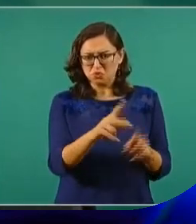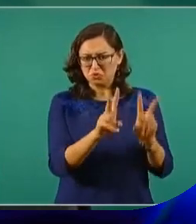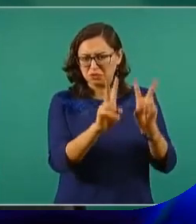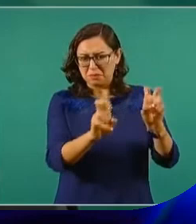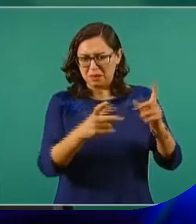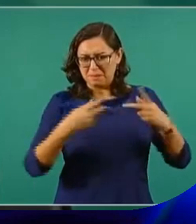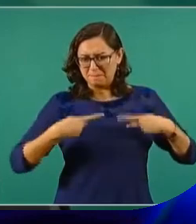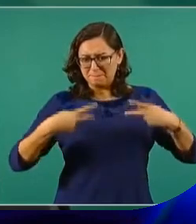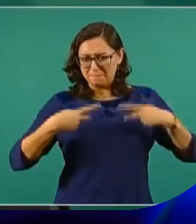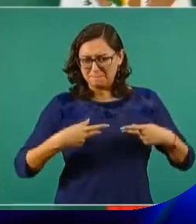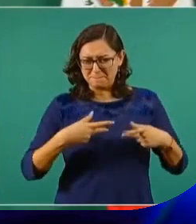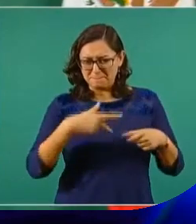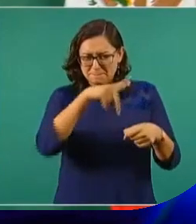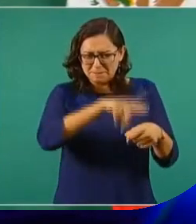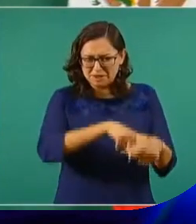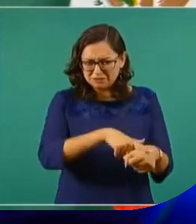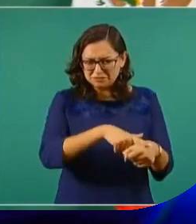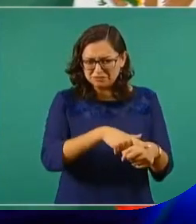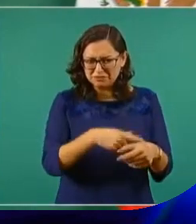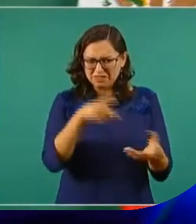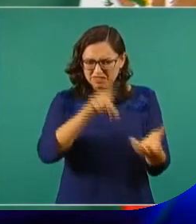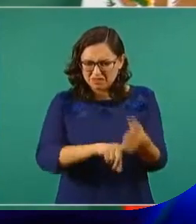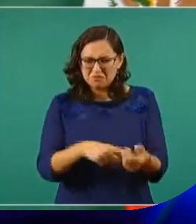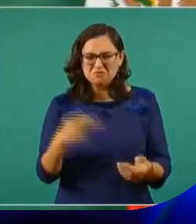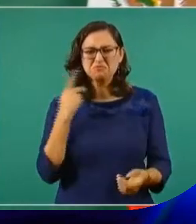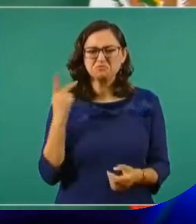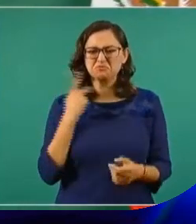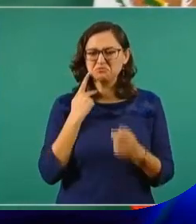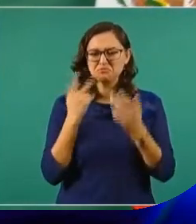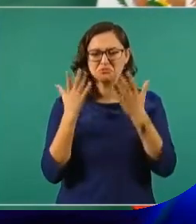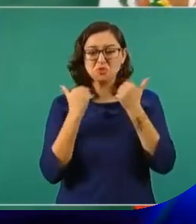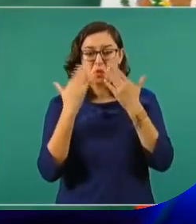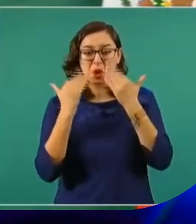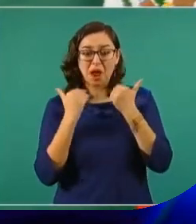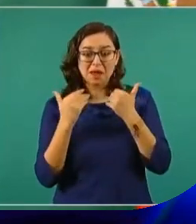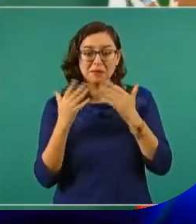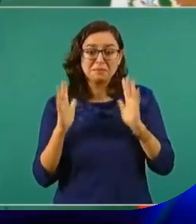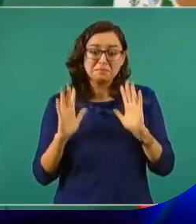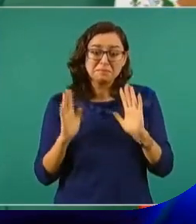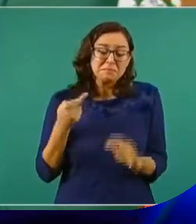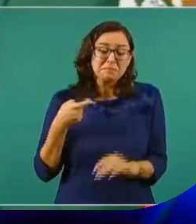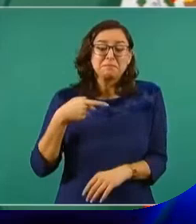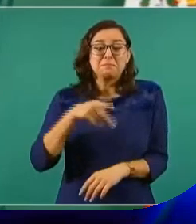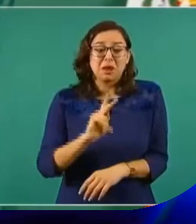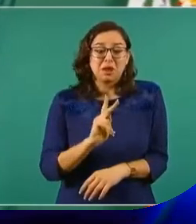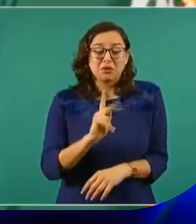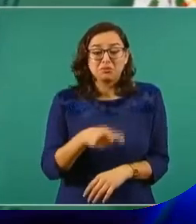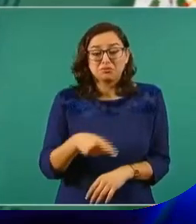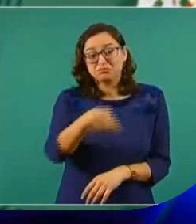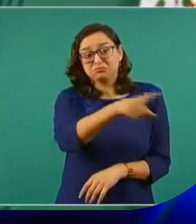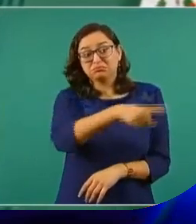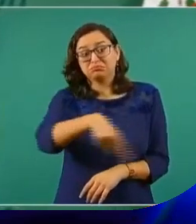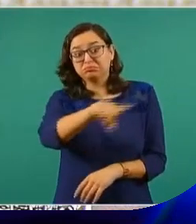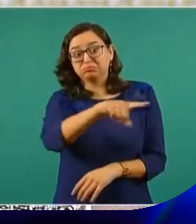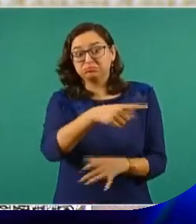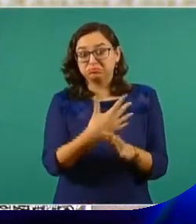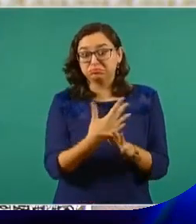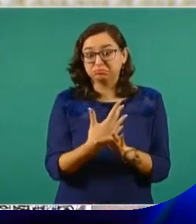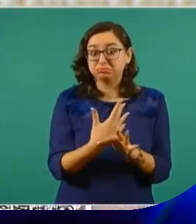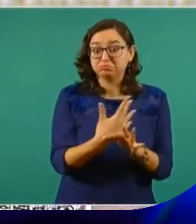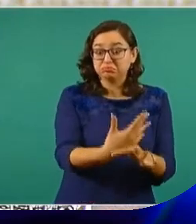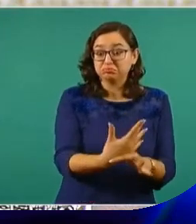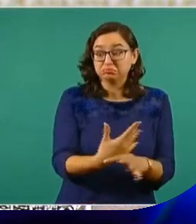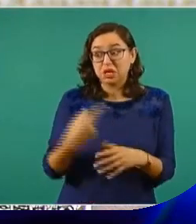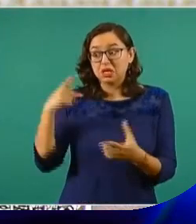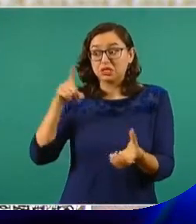en un asunto político. Según la información sobre este